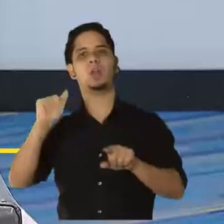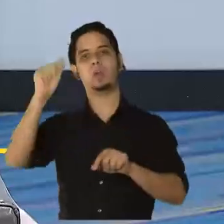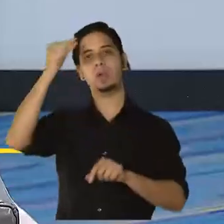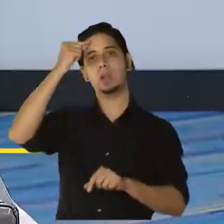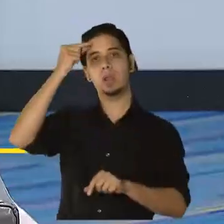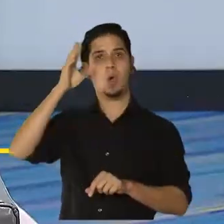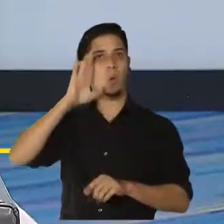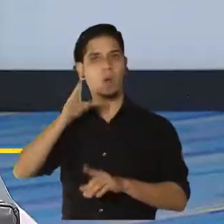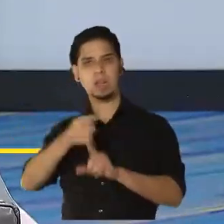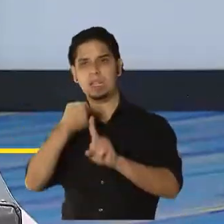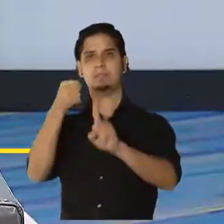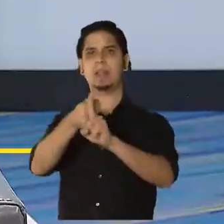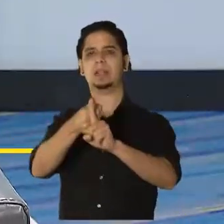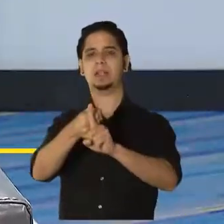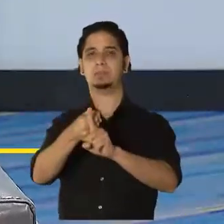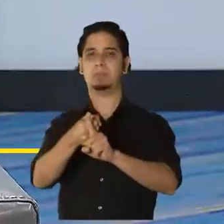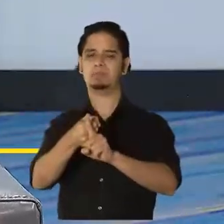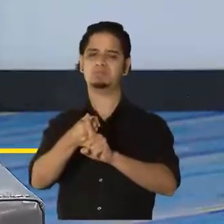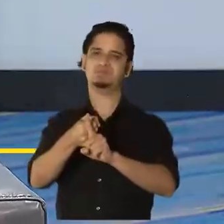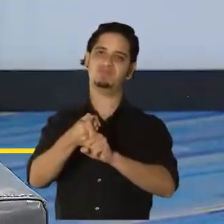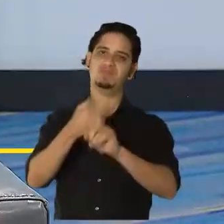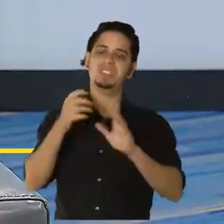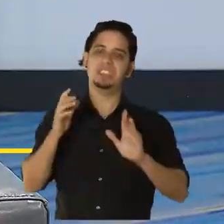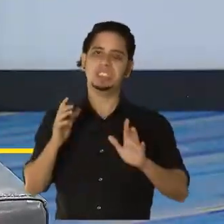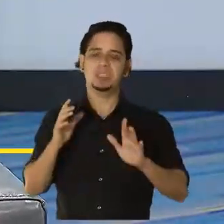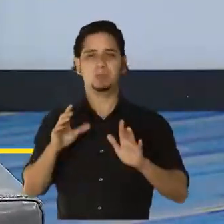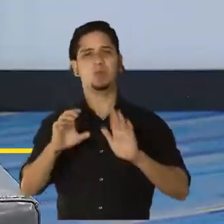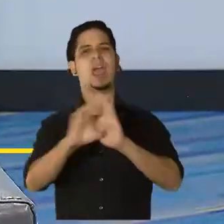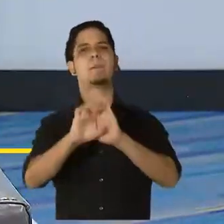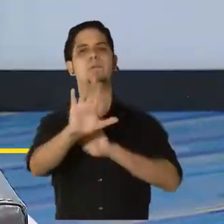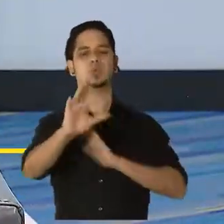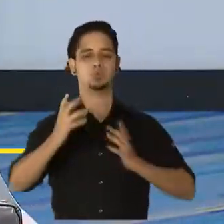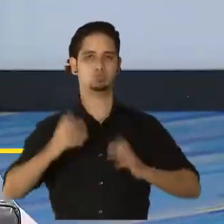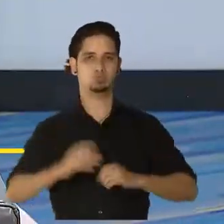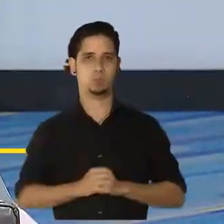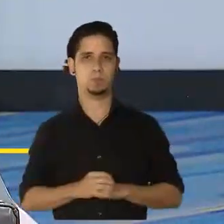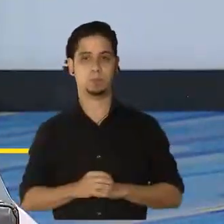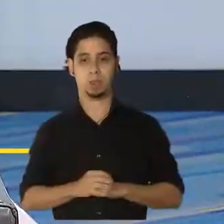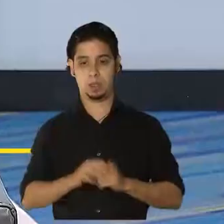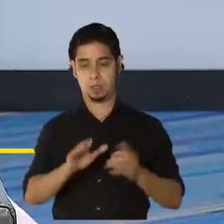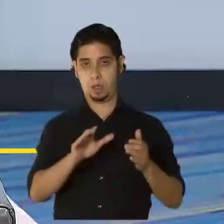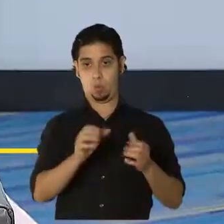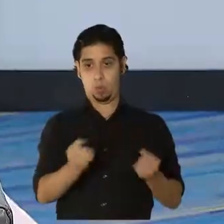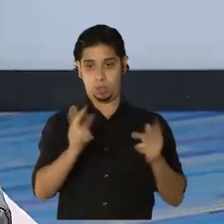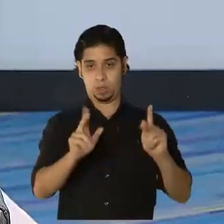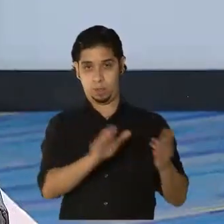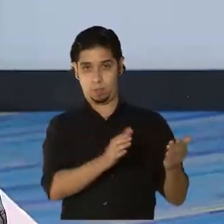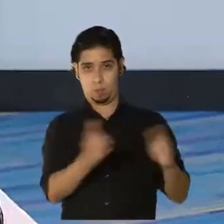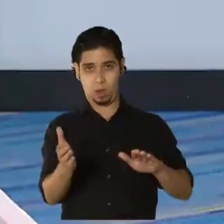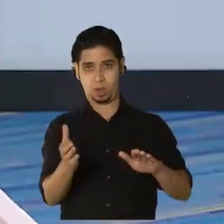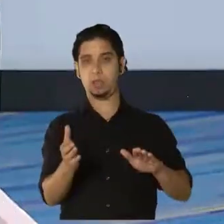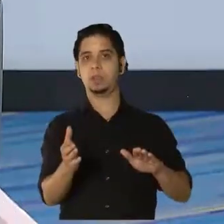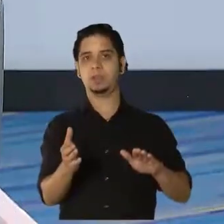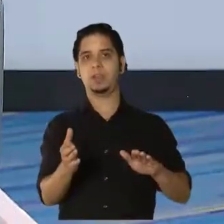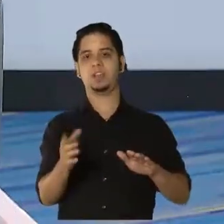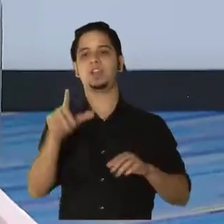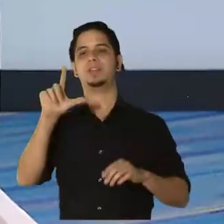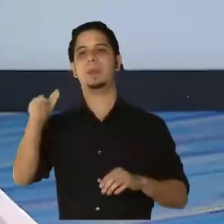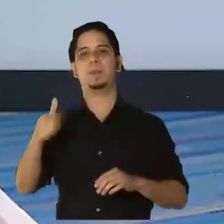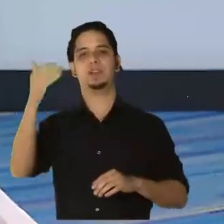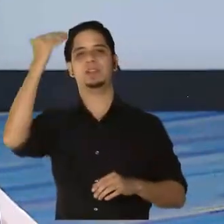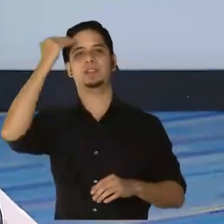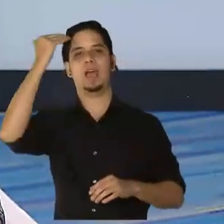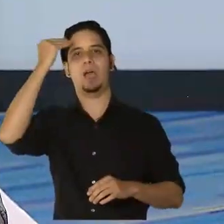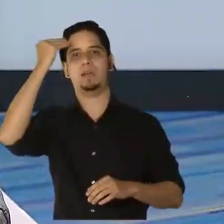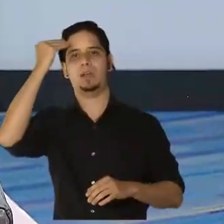impacto en los indicadores. Por darte un ejemplo, la mortalidad es el indicador tardío de la incidencia. Así